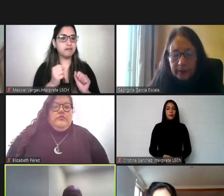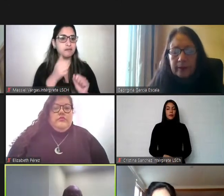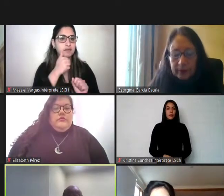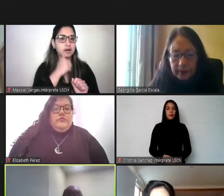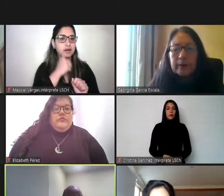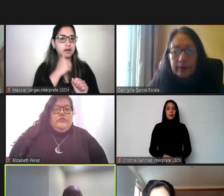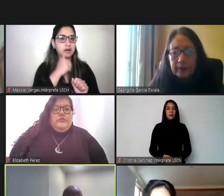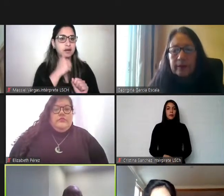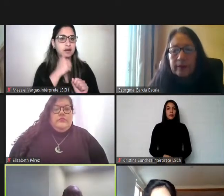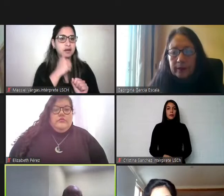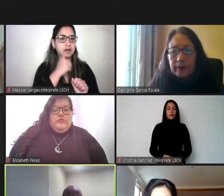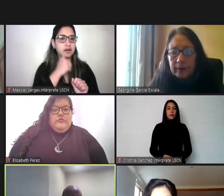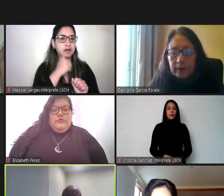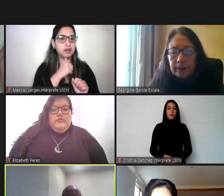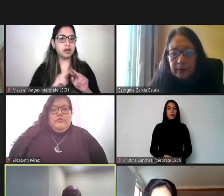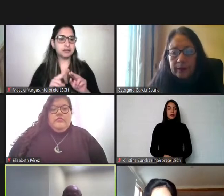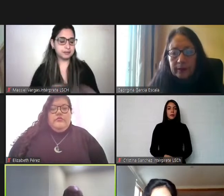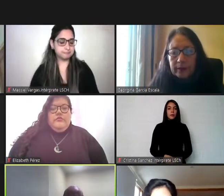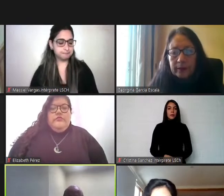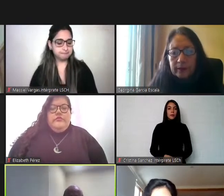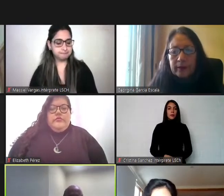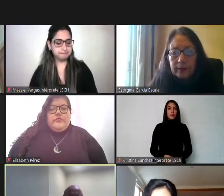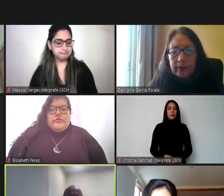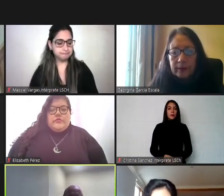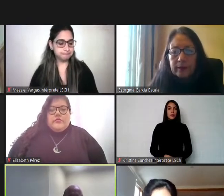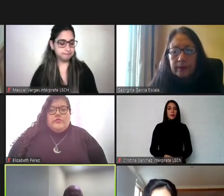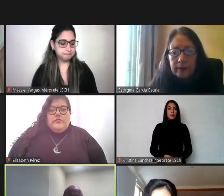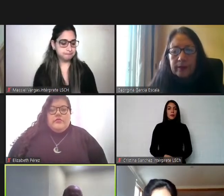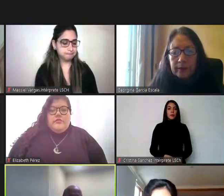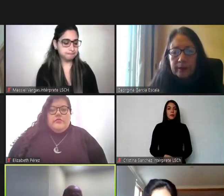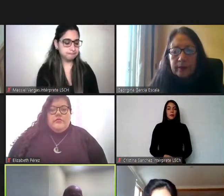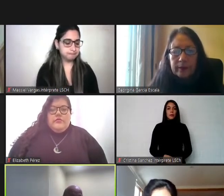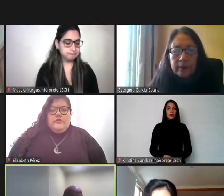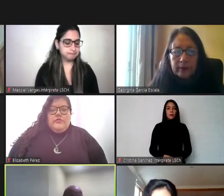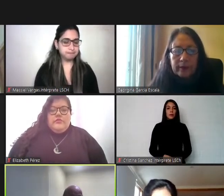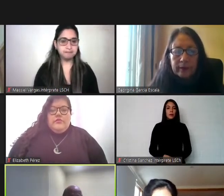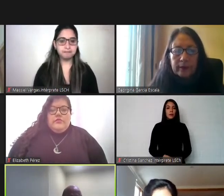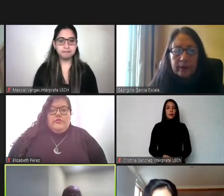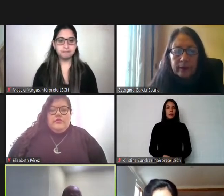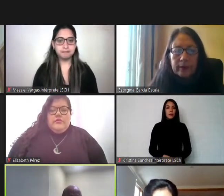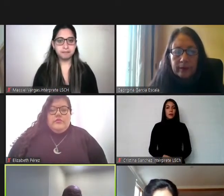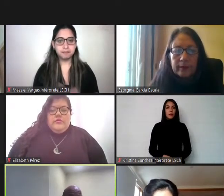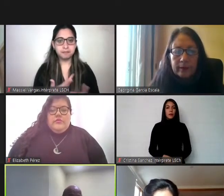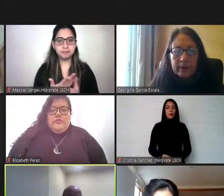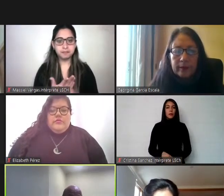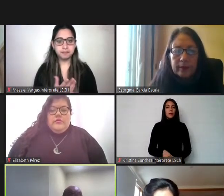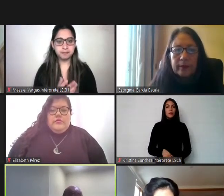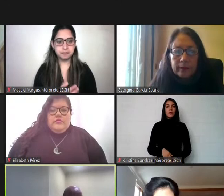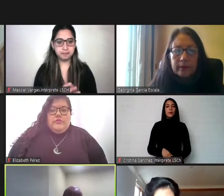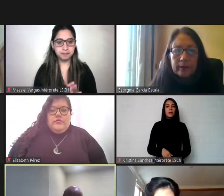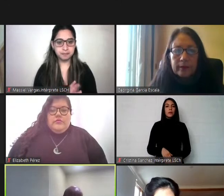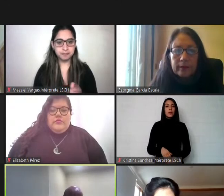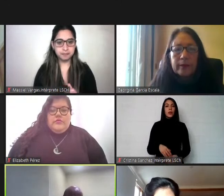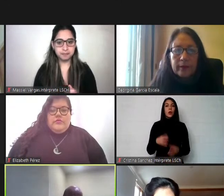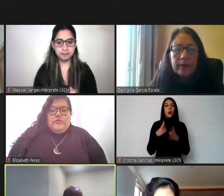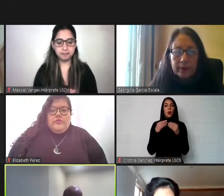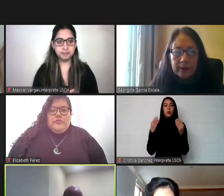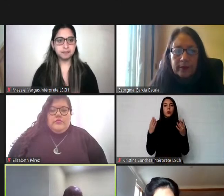demandas que hoy día no están resueltas y que queda bastante bastante por trabajar